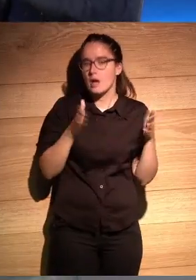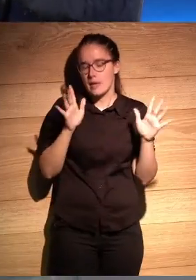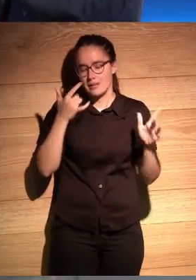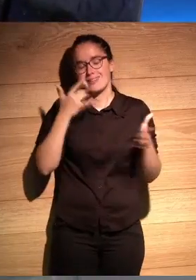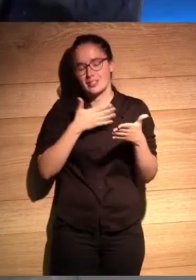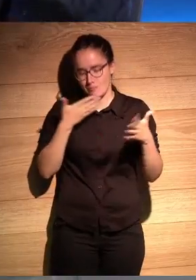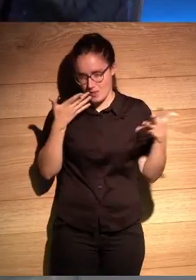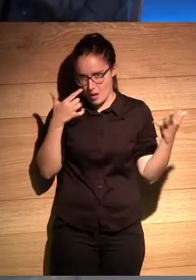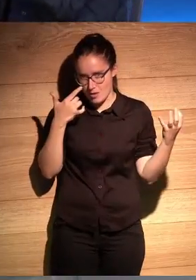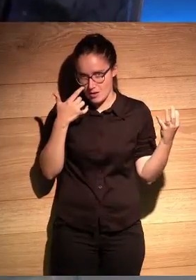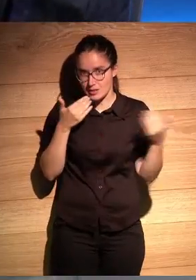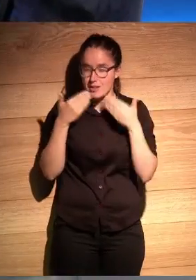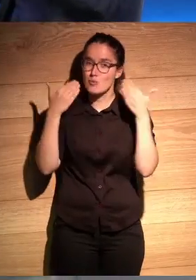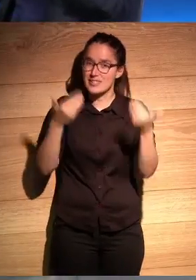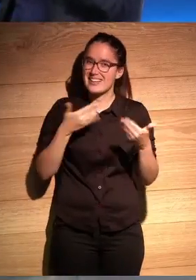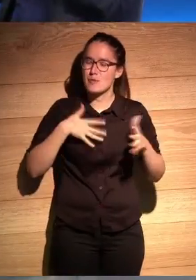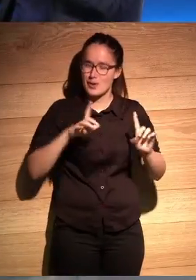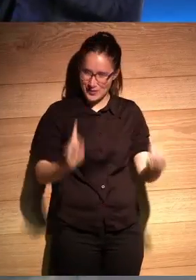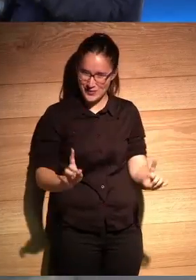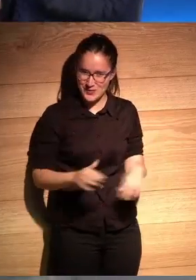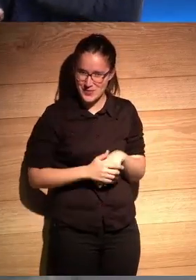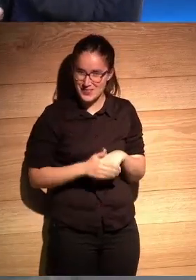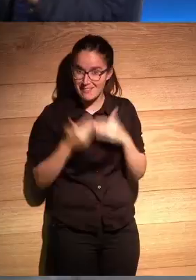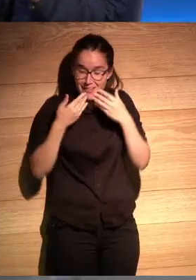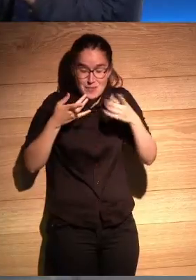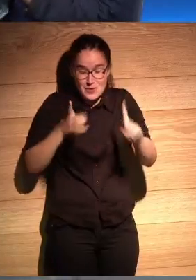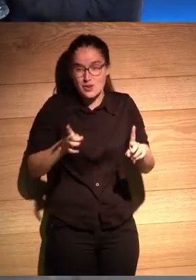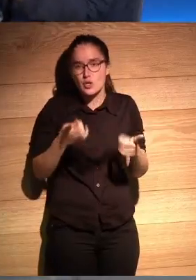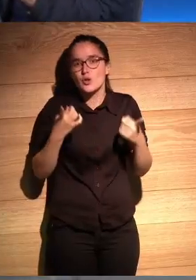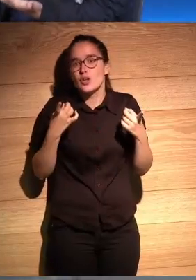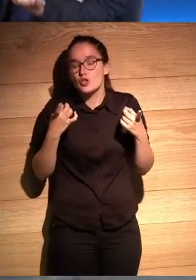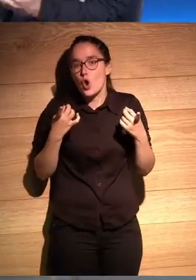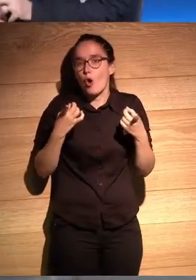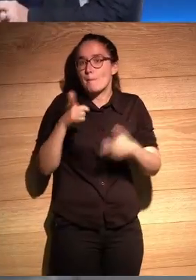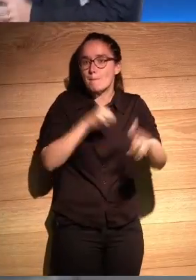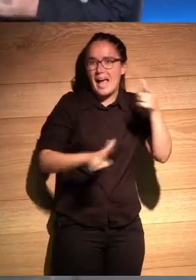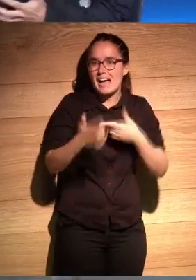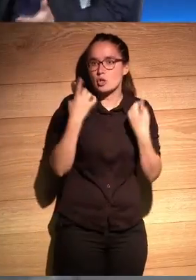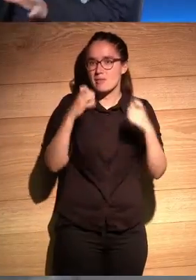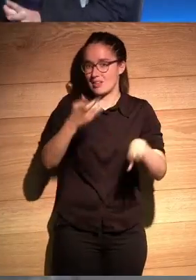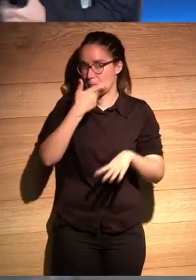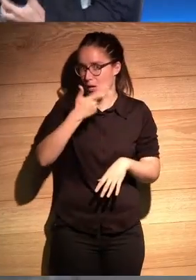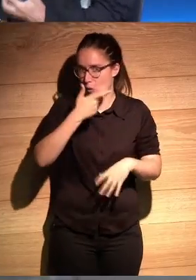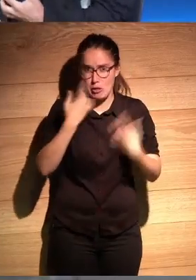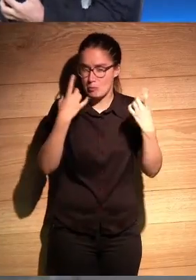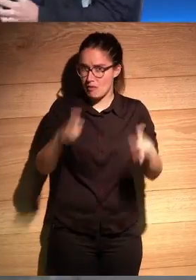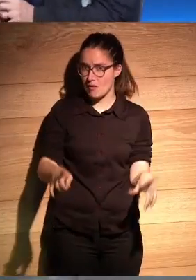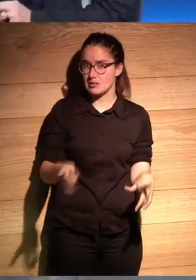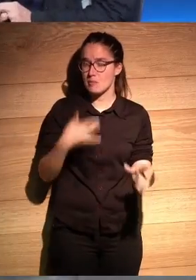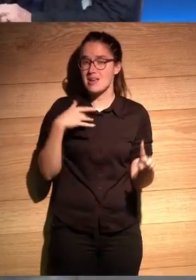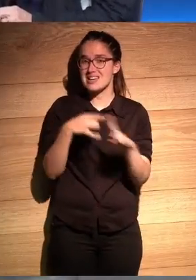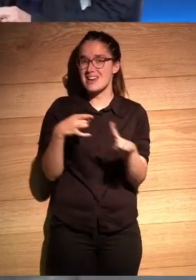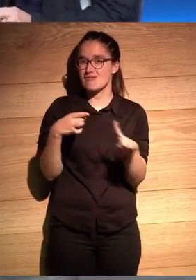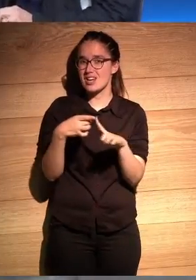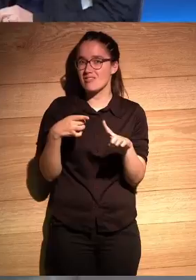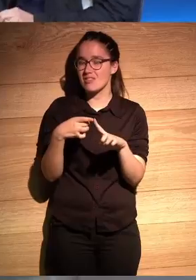no quiero decir muchas gracias gracias pero no no necesito viajar para conocer mi gran referente